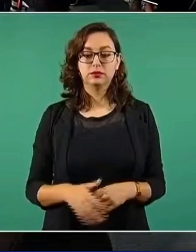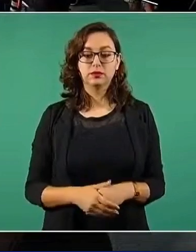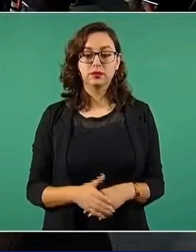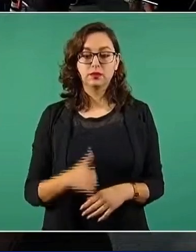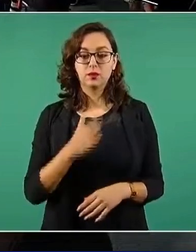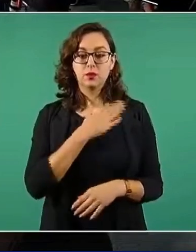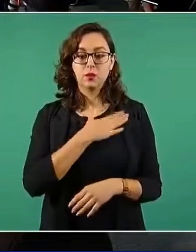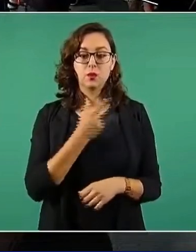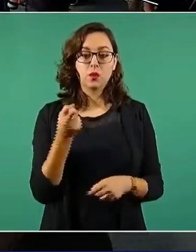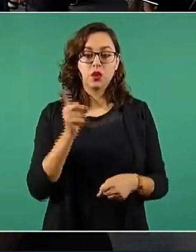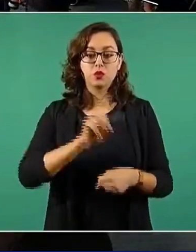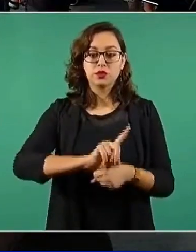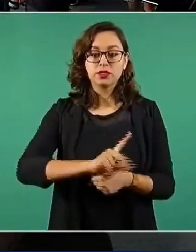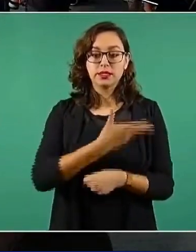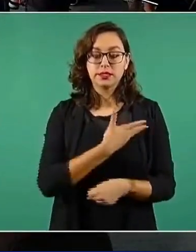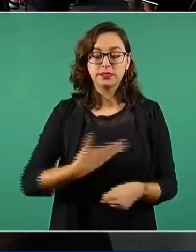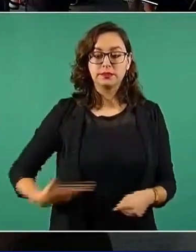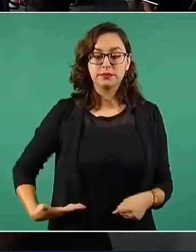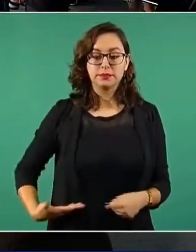Presidente, buenos días,